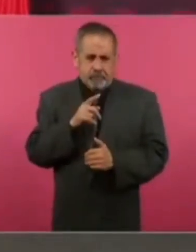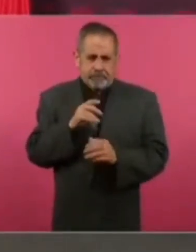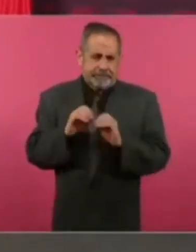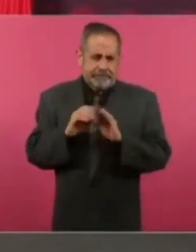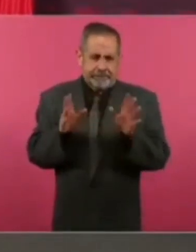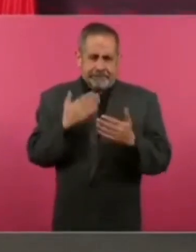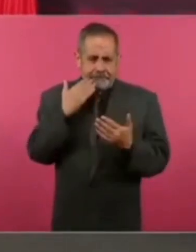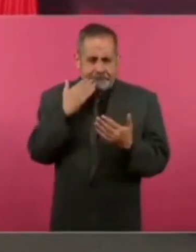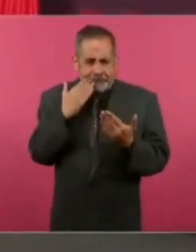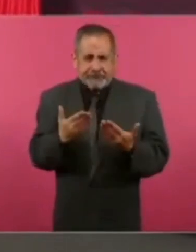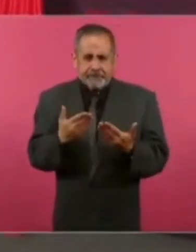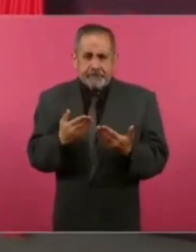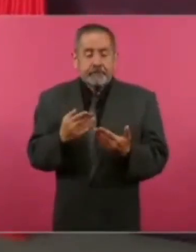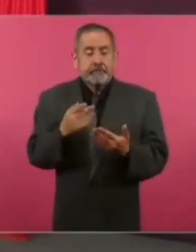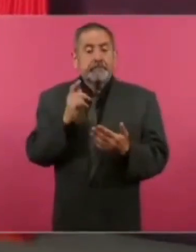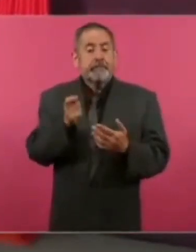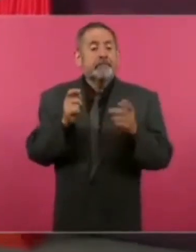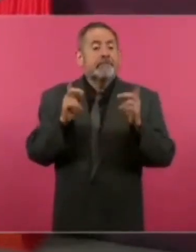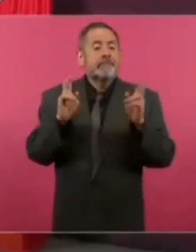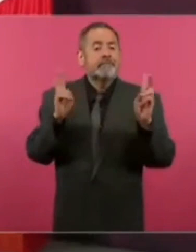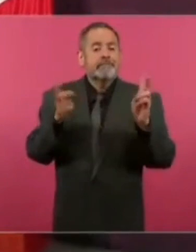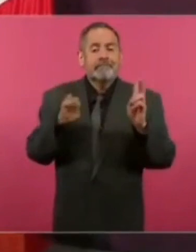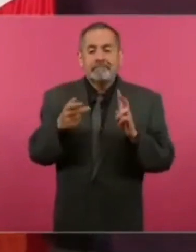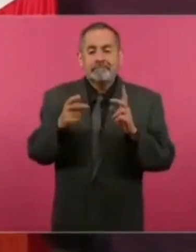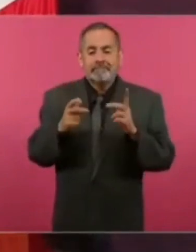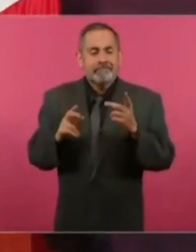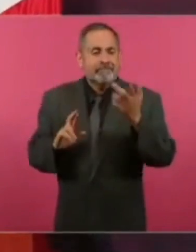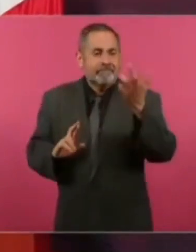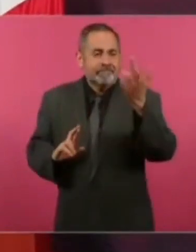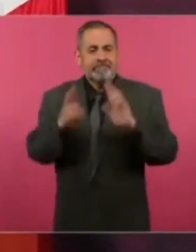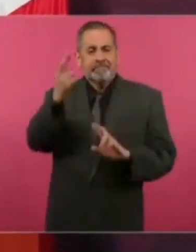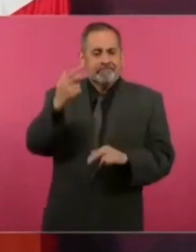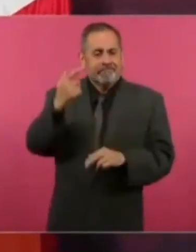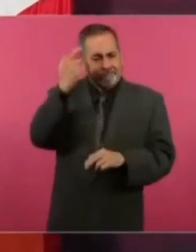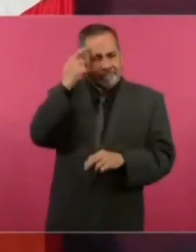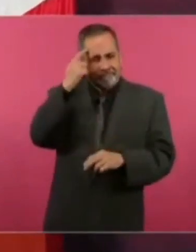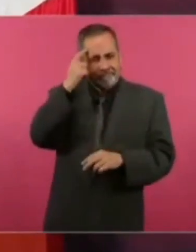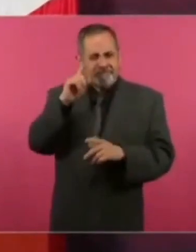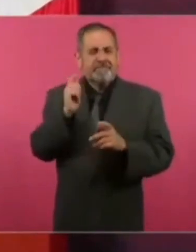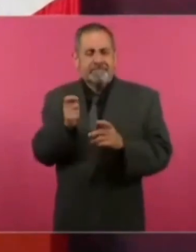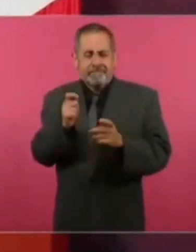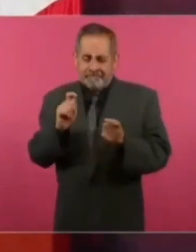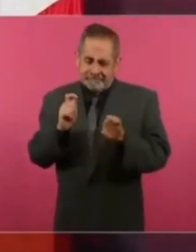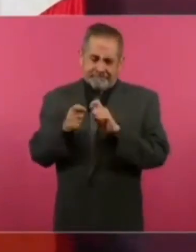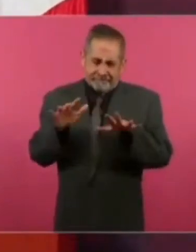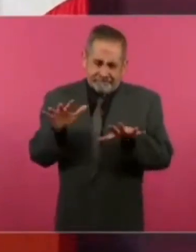Esto nosotros le llamamos revolución de las conciencias. Hay que seguir